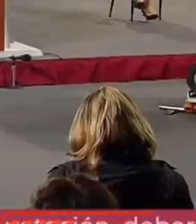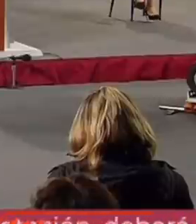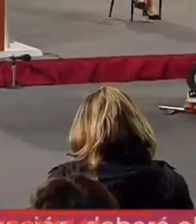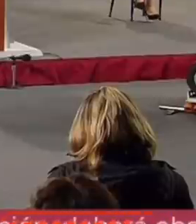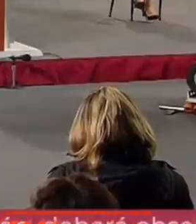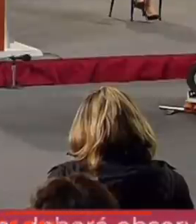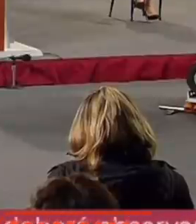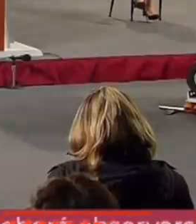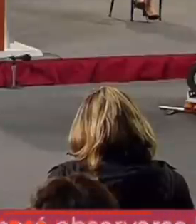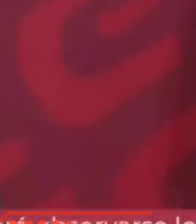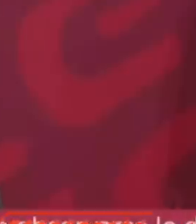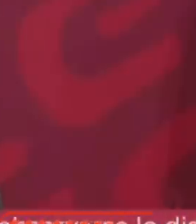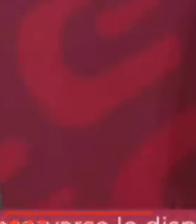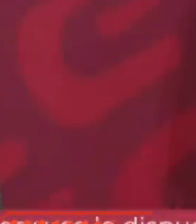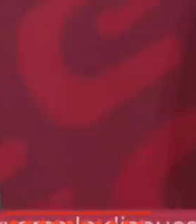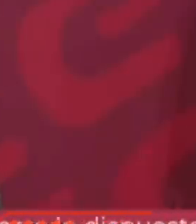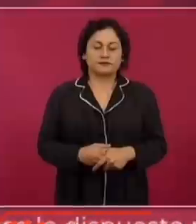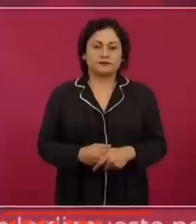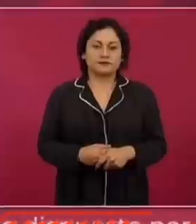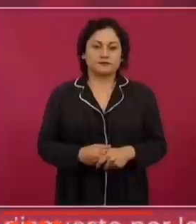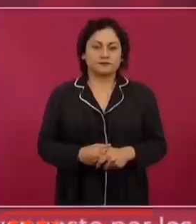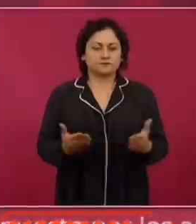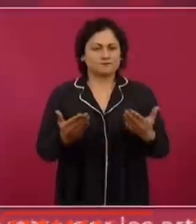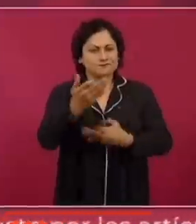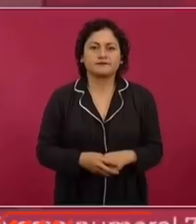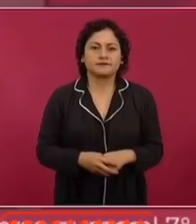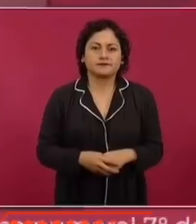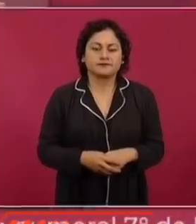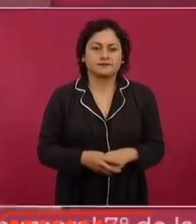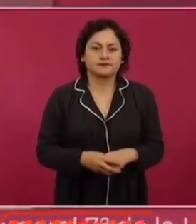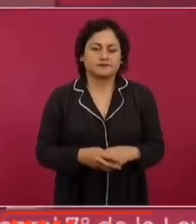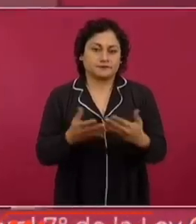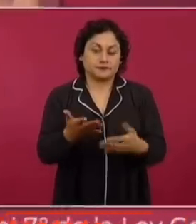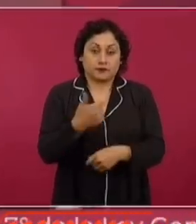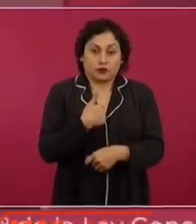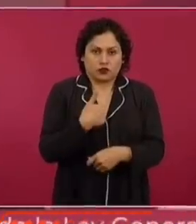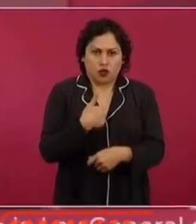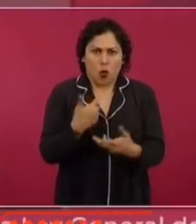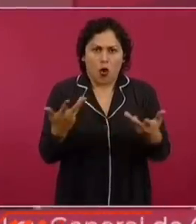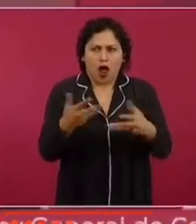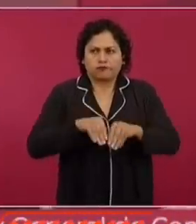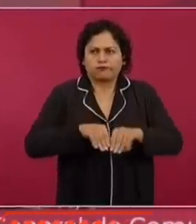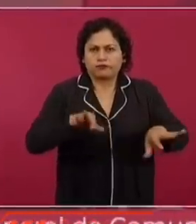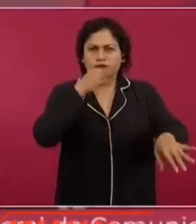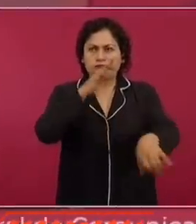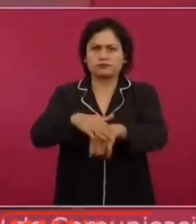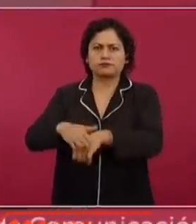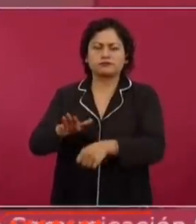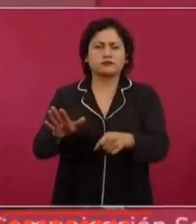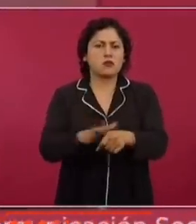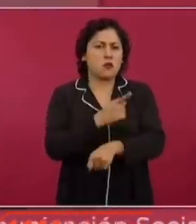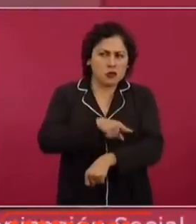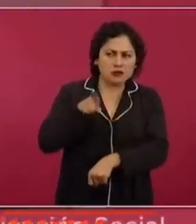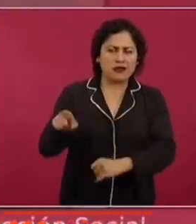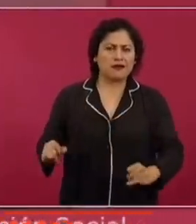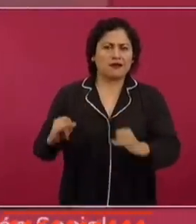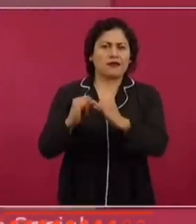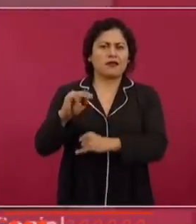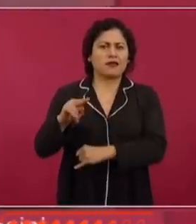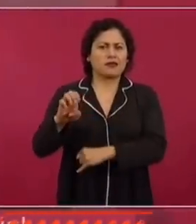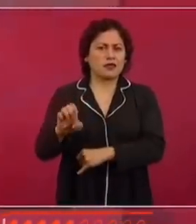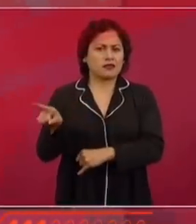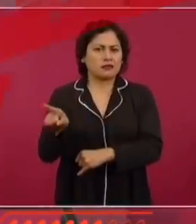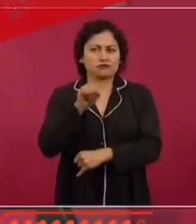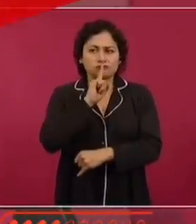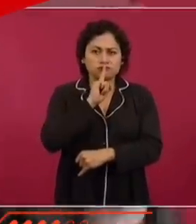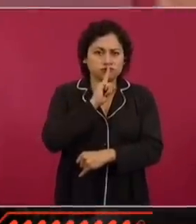que voten en contra de nosotros, todos, todos, todos, todos, todos. Y esto lo hago porque están callados los del INE en